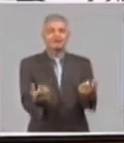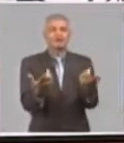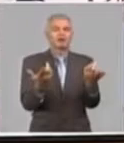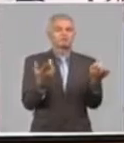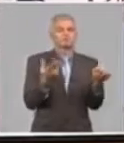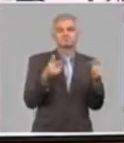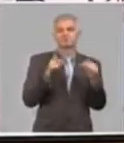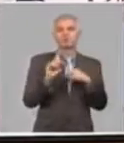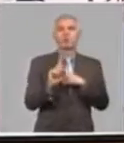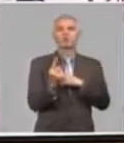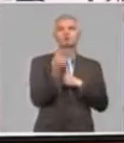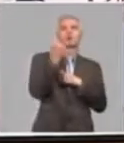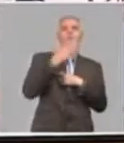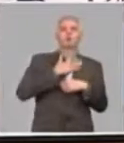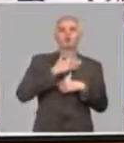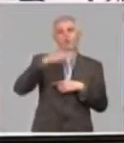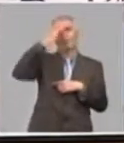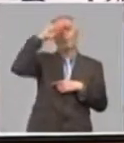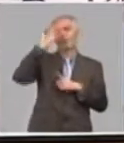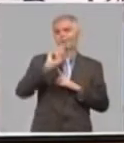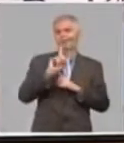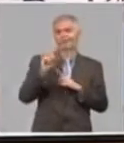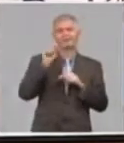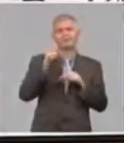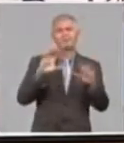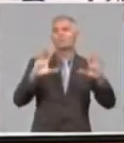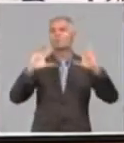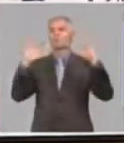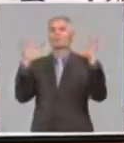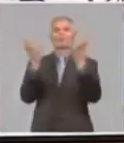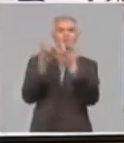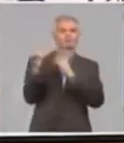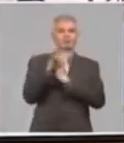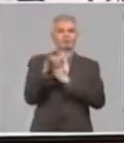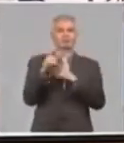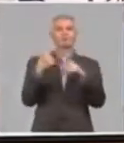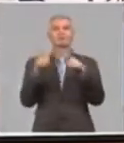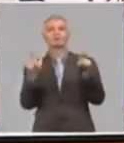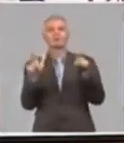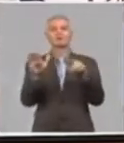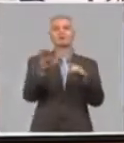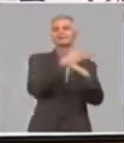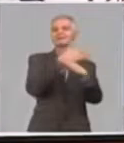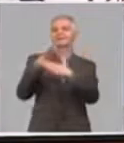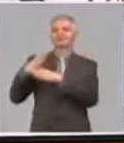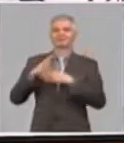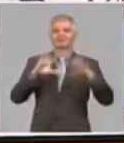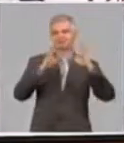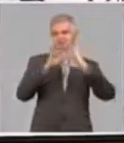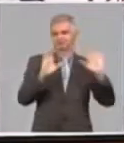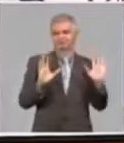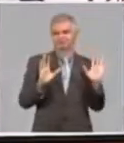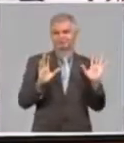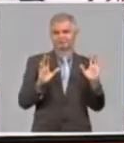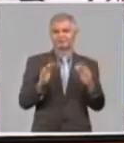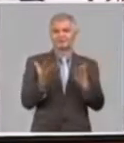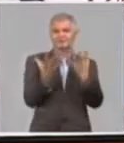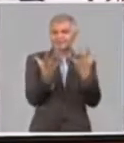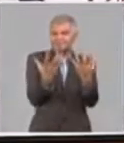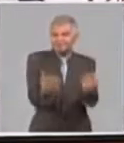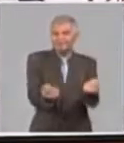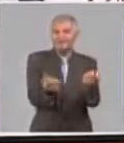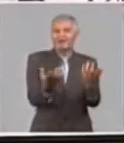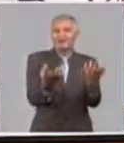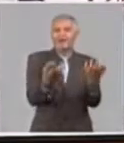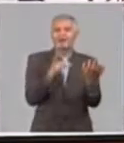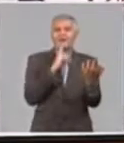carácter mundial, pero que tiene manifestaciones diversas. La sequía, en el